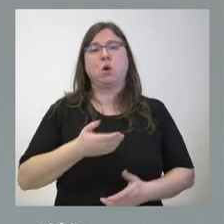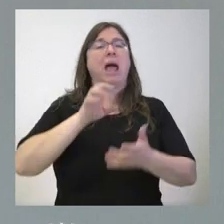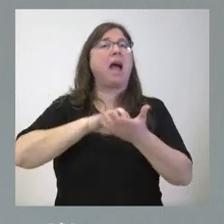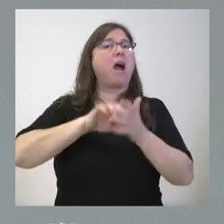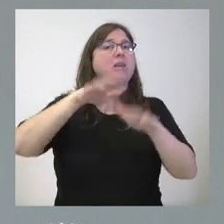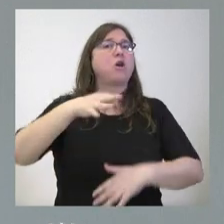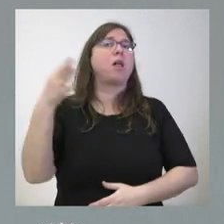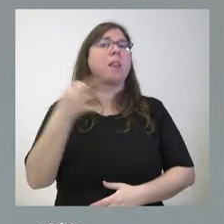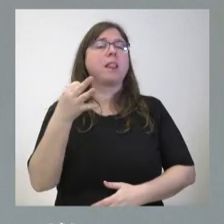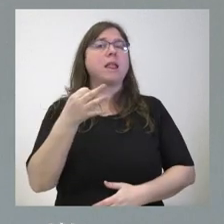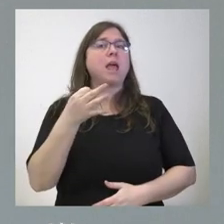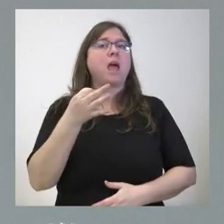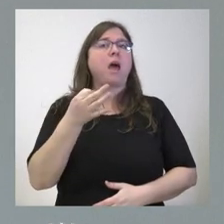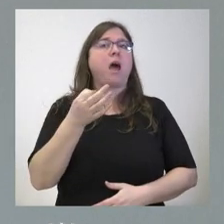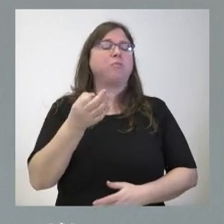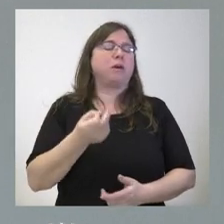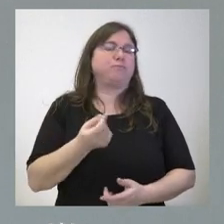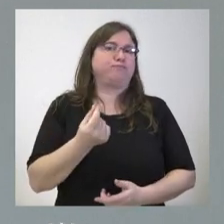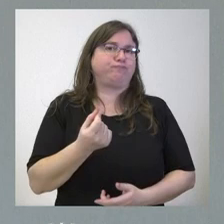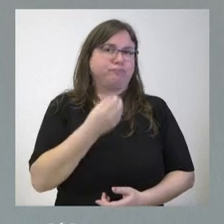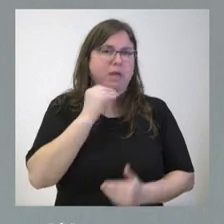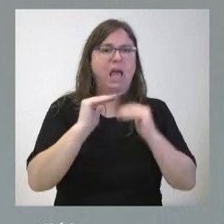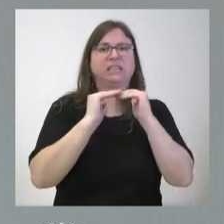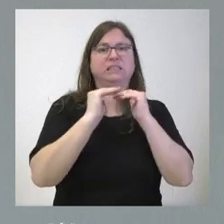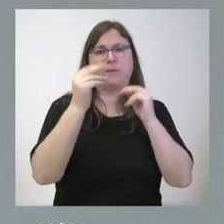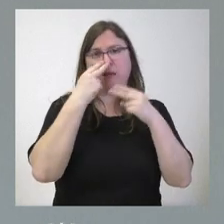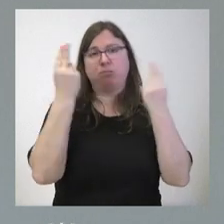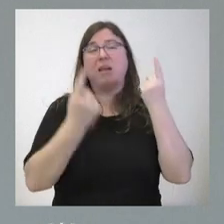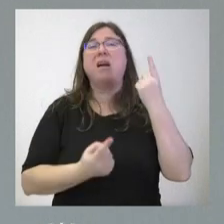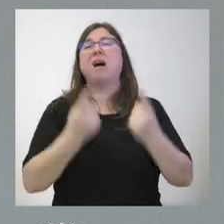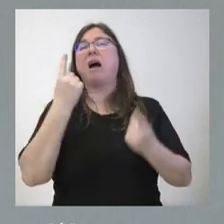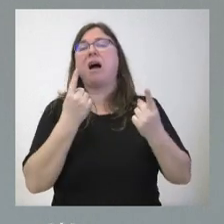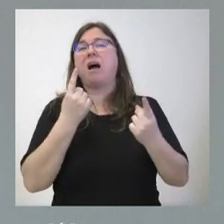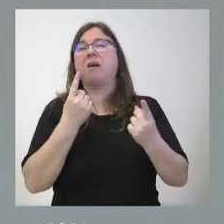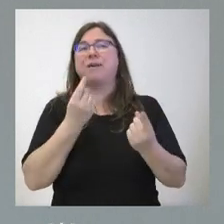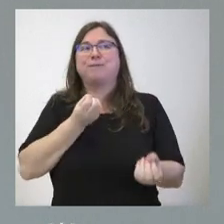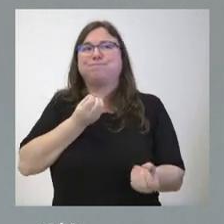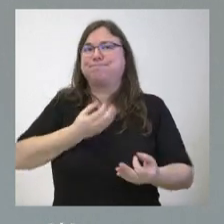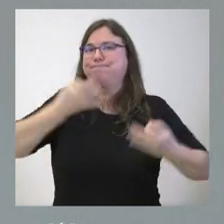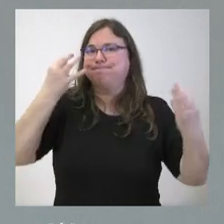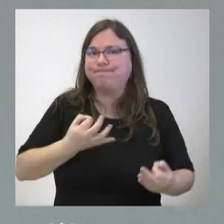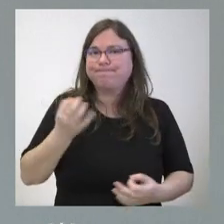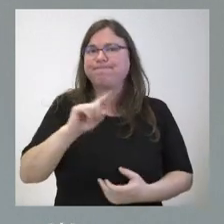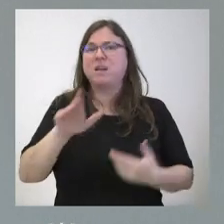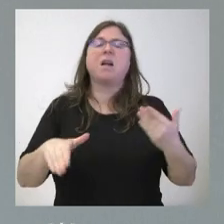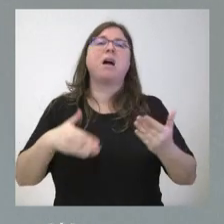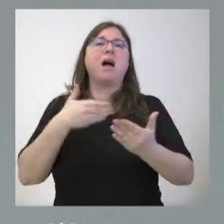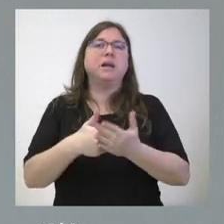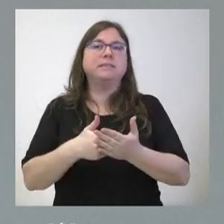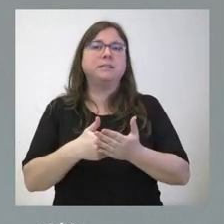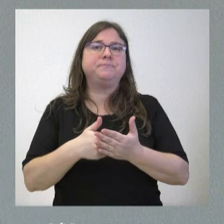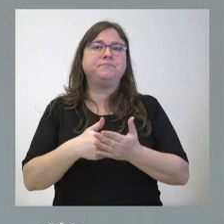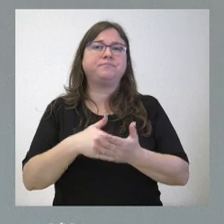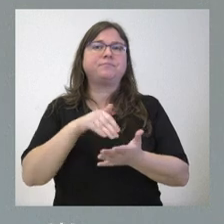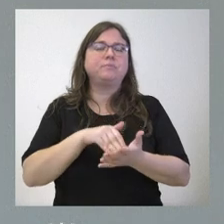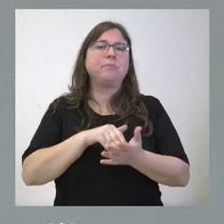León tenga una solvencia financiera tenga una estabilidad en sus cuentas públicas a veces no lo ponemos suficientemente de manifiesto o incluso se nos ha llegado a criticar por